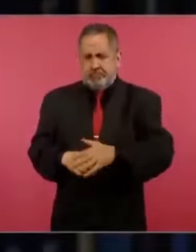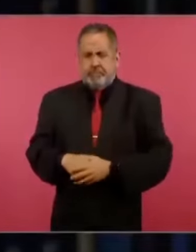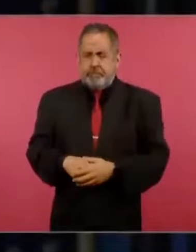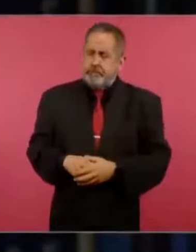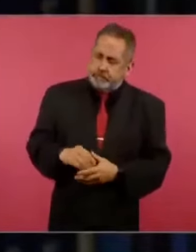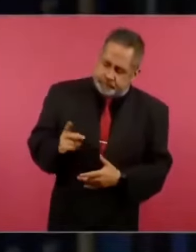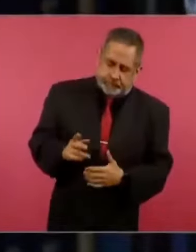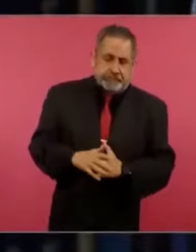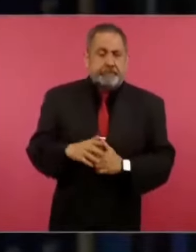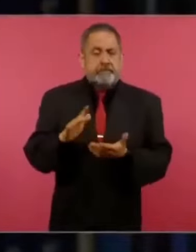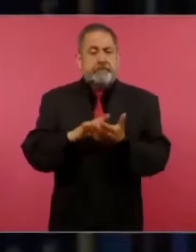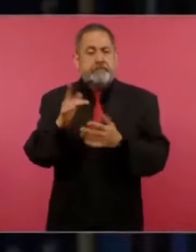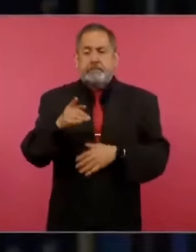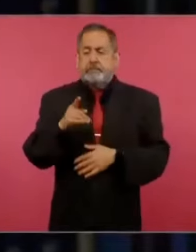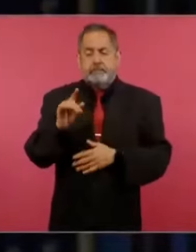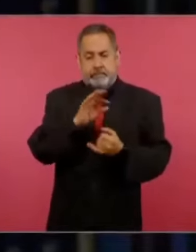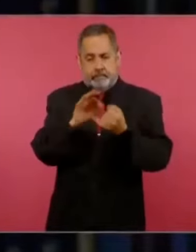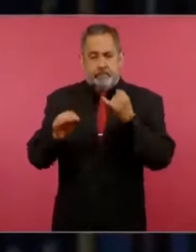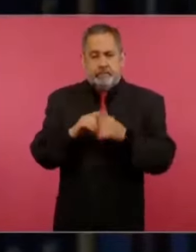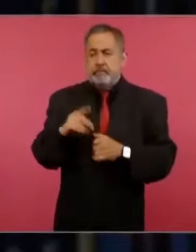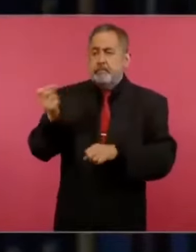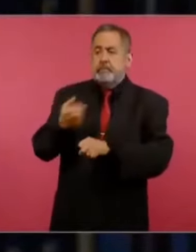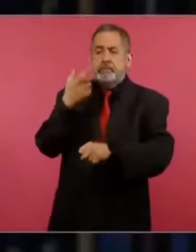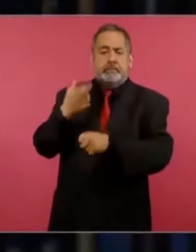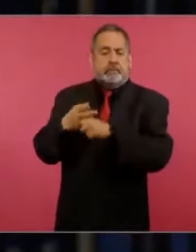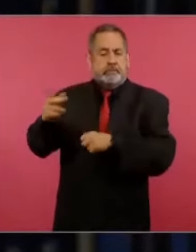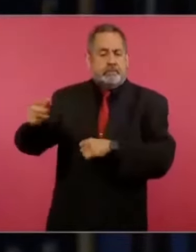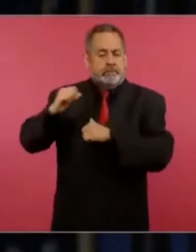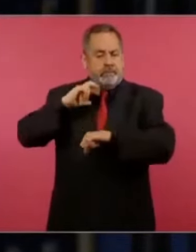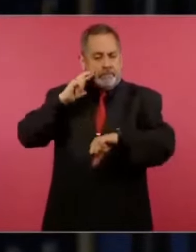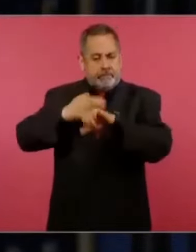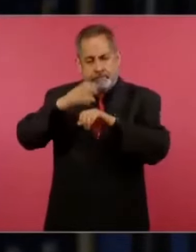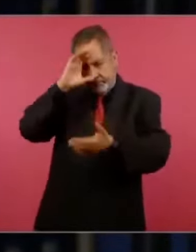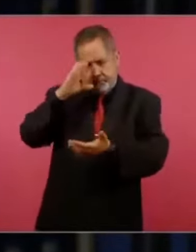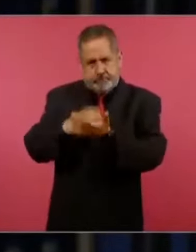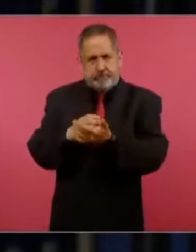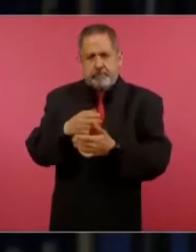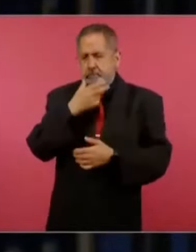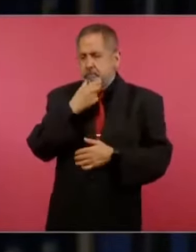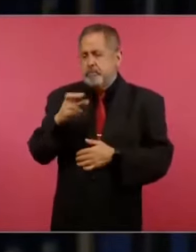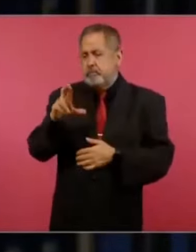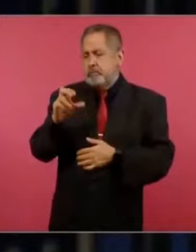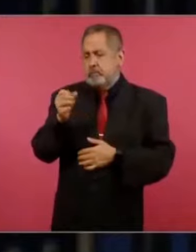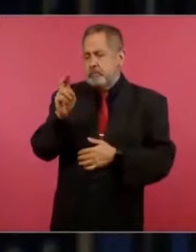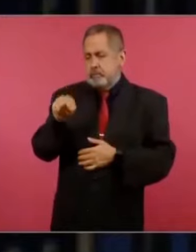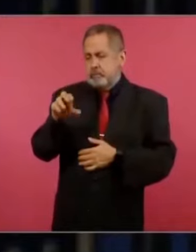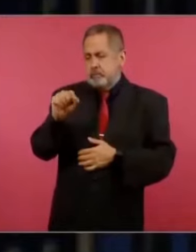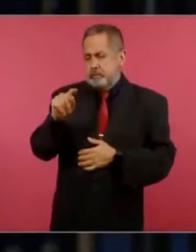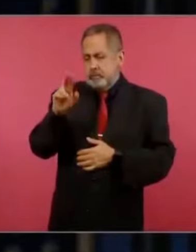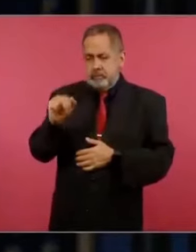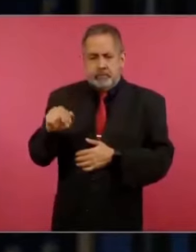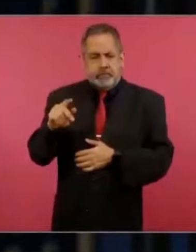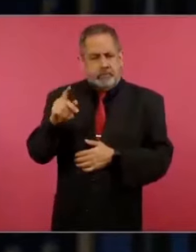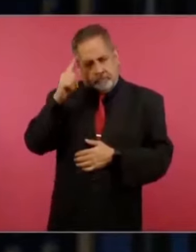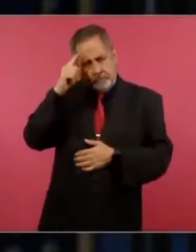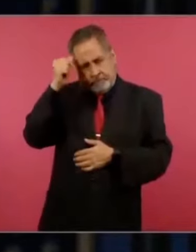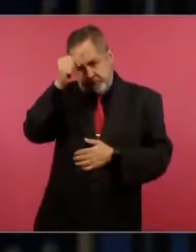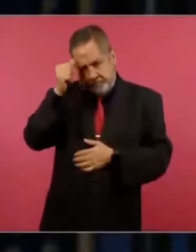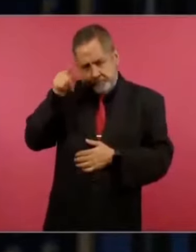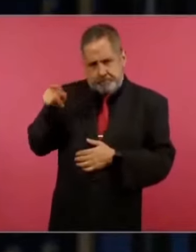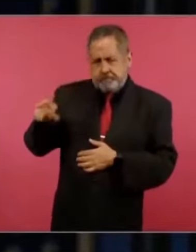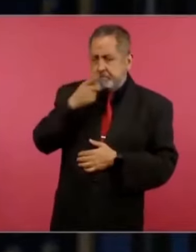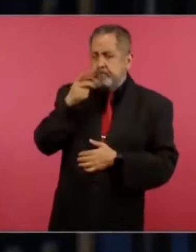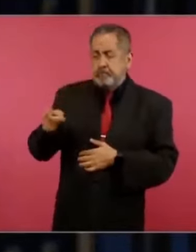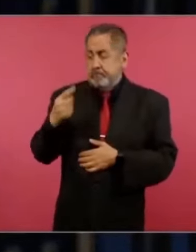Presidente, el secretario general de la conferencia del Episcopado Mexicano, Monseñor Ramón Castro Castro, afirmó este fin de semana